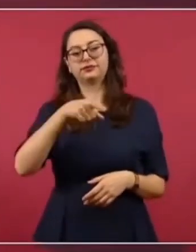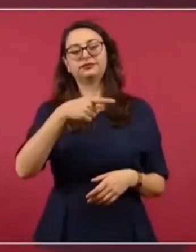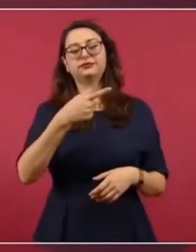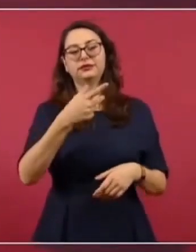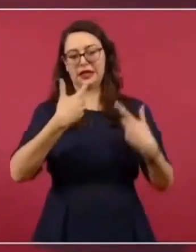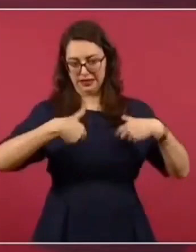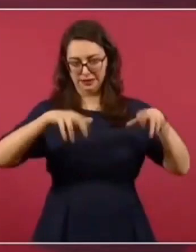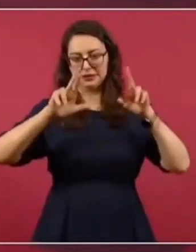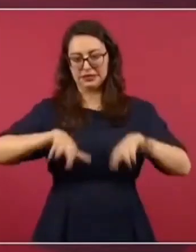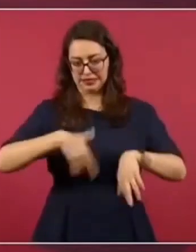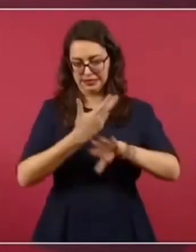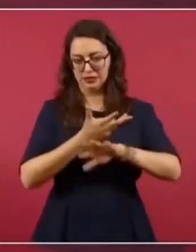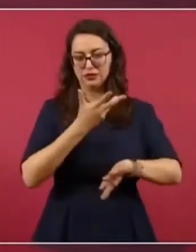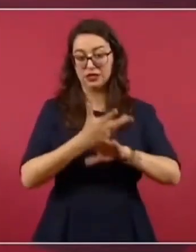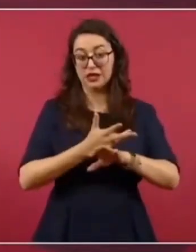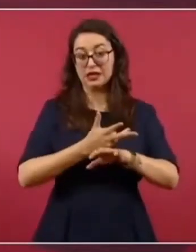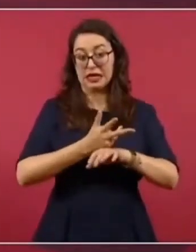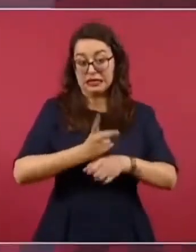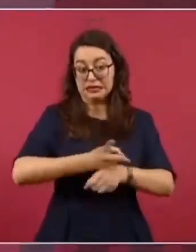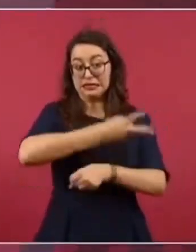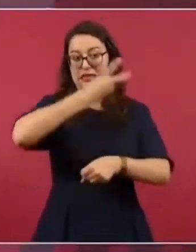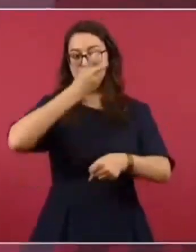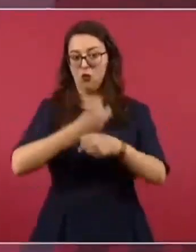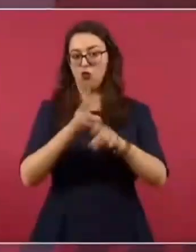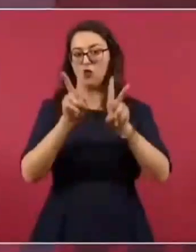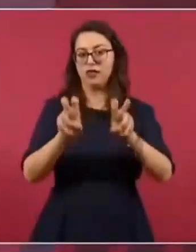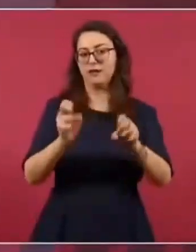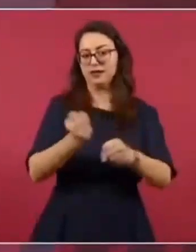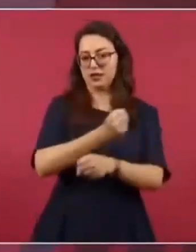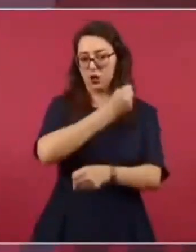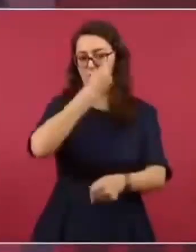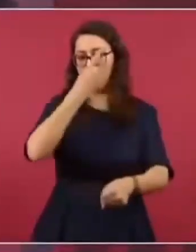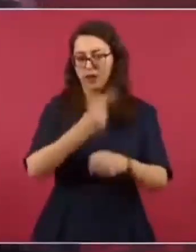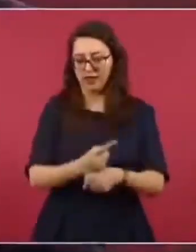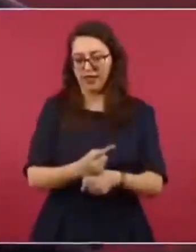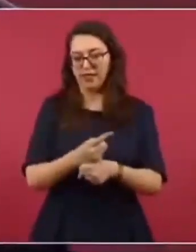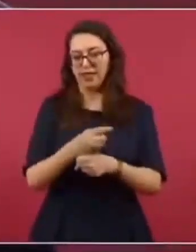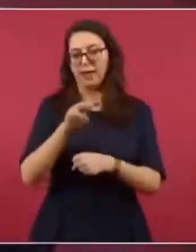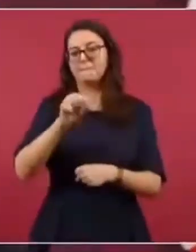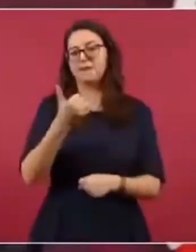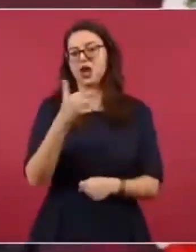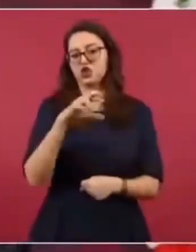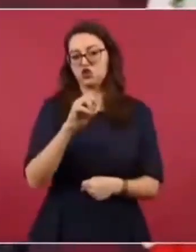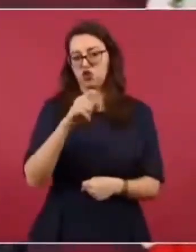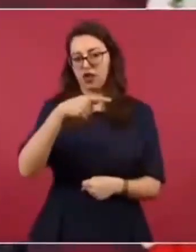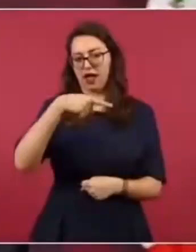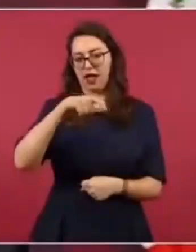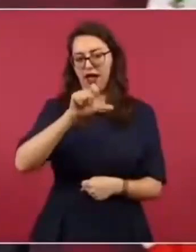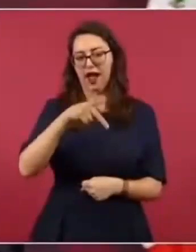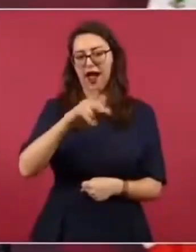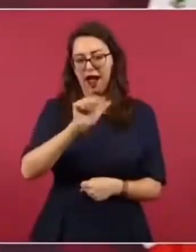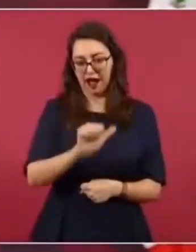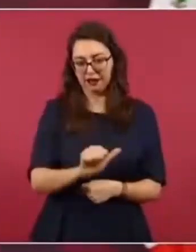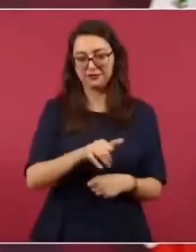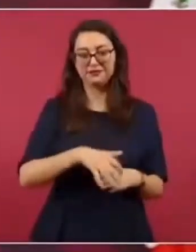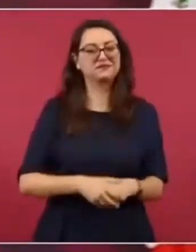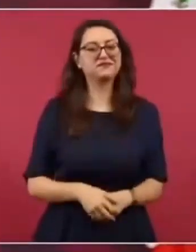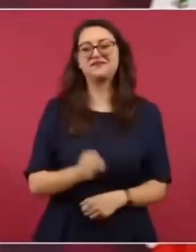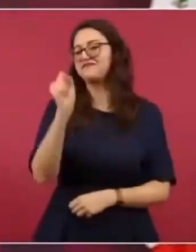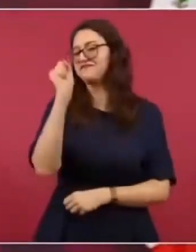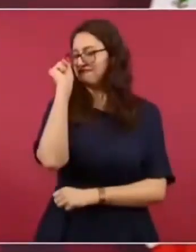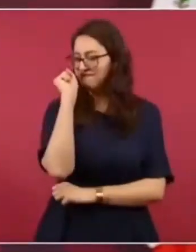Sí, es el de seguridad. Y lo mismo que diga